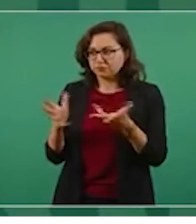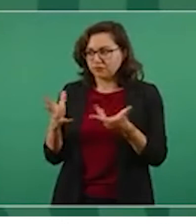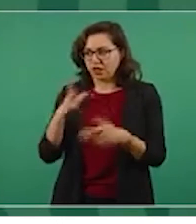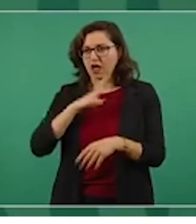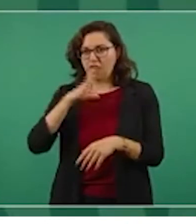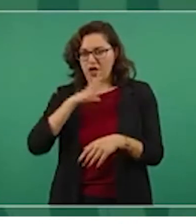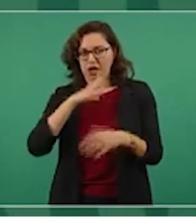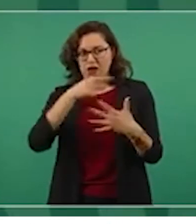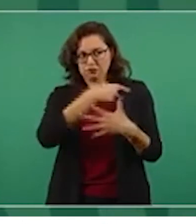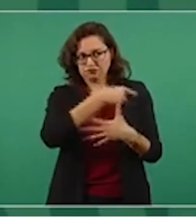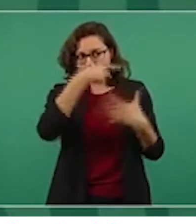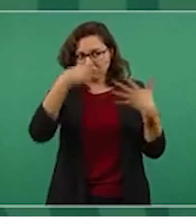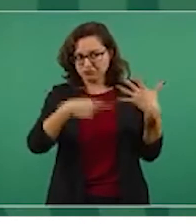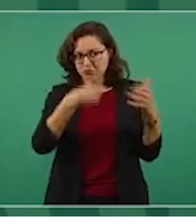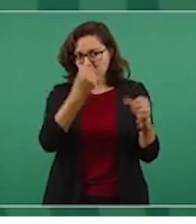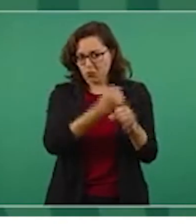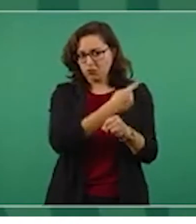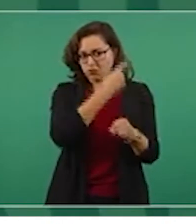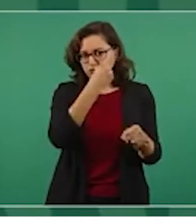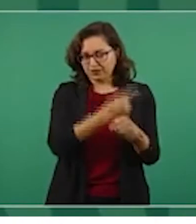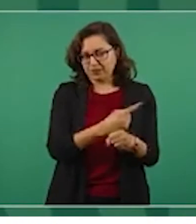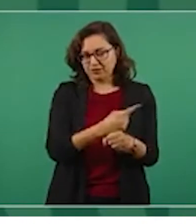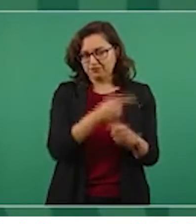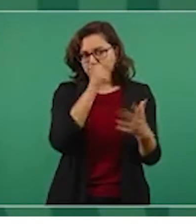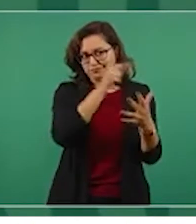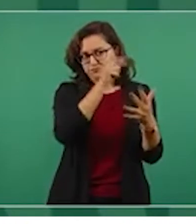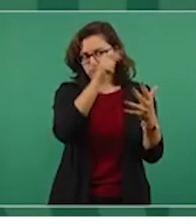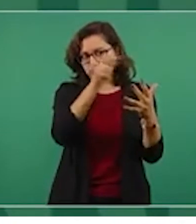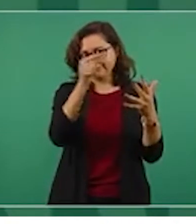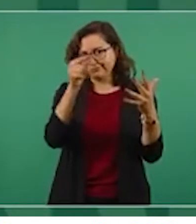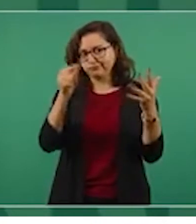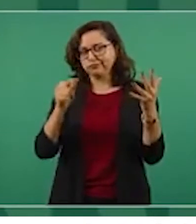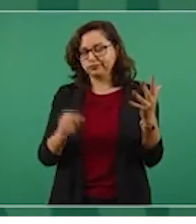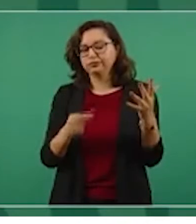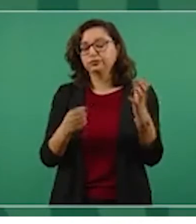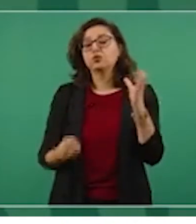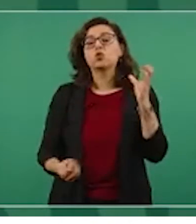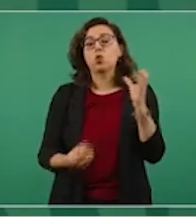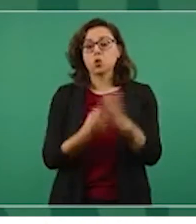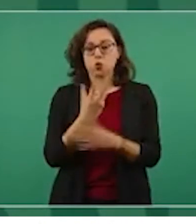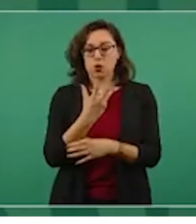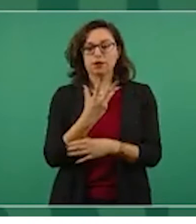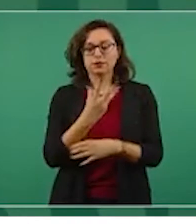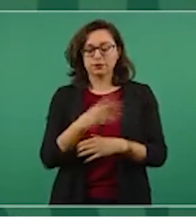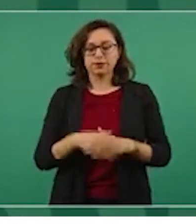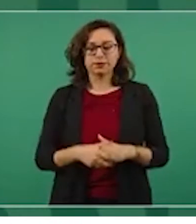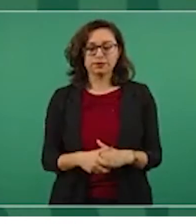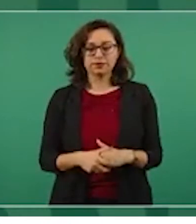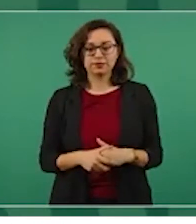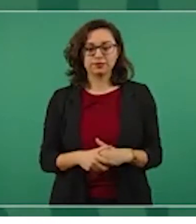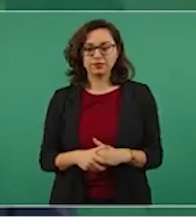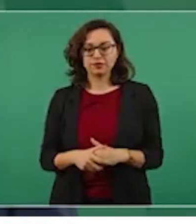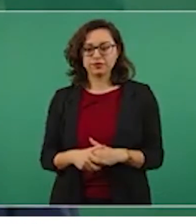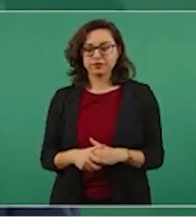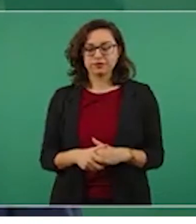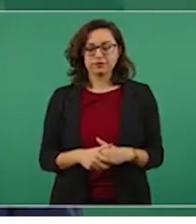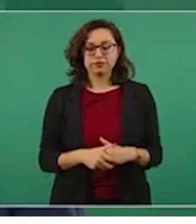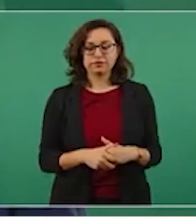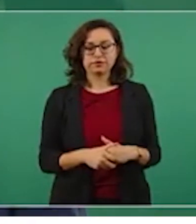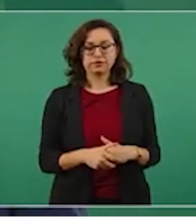que haya esta oportunidad de participar.